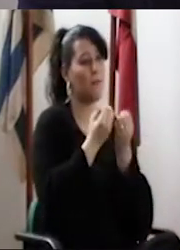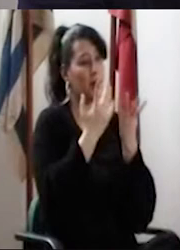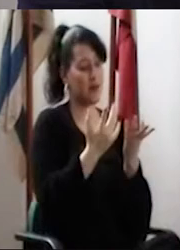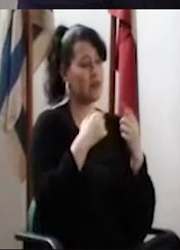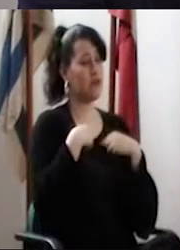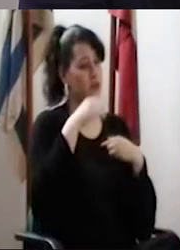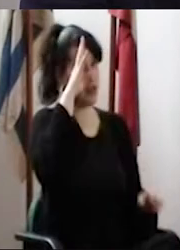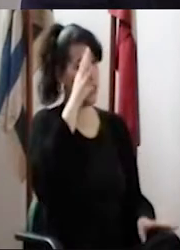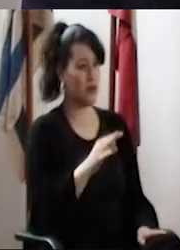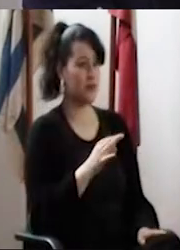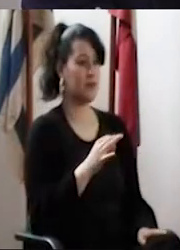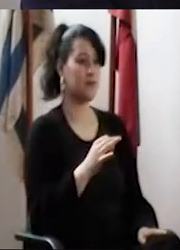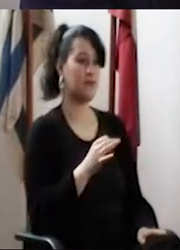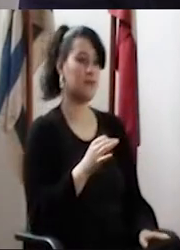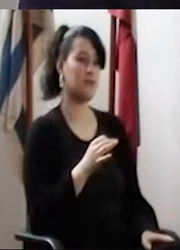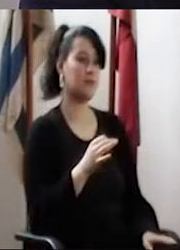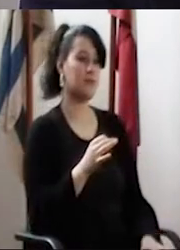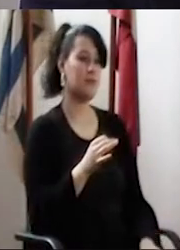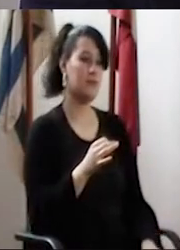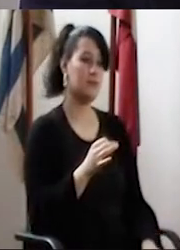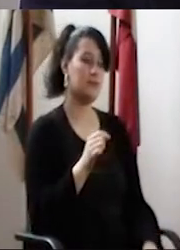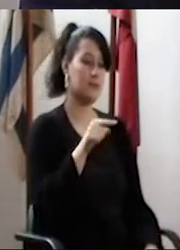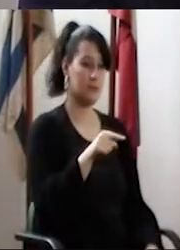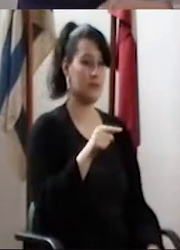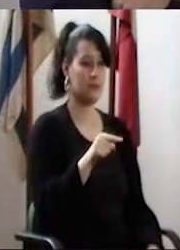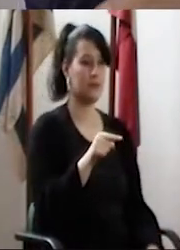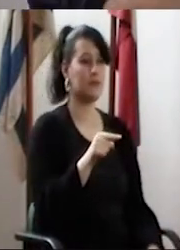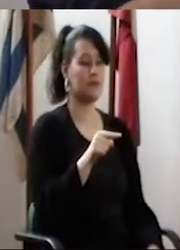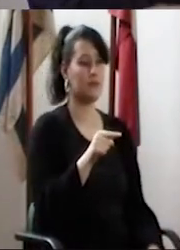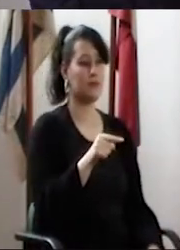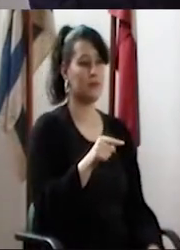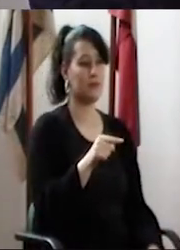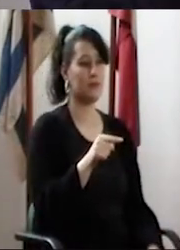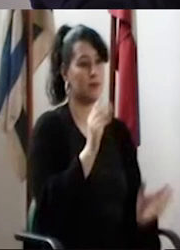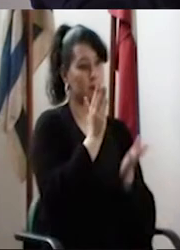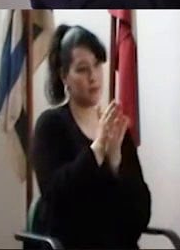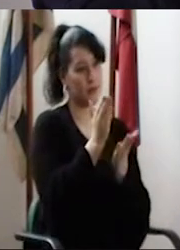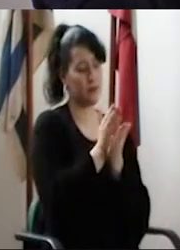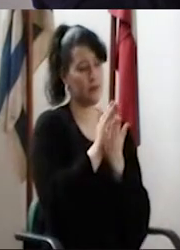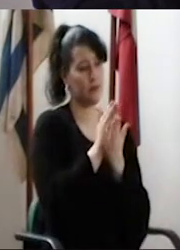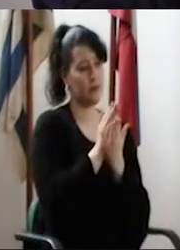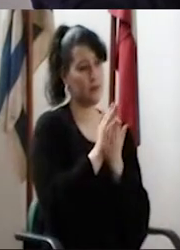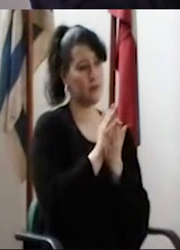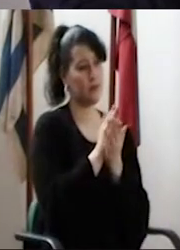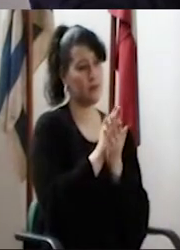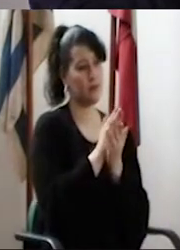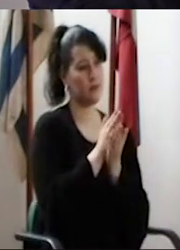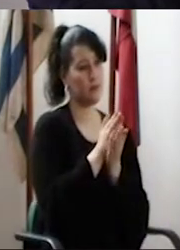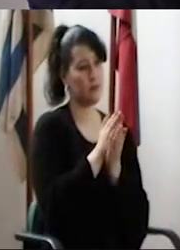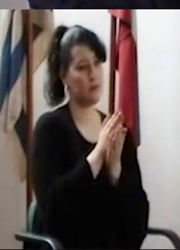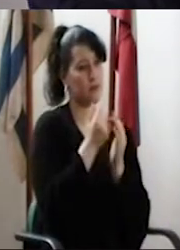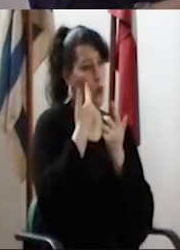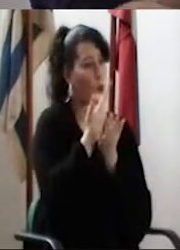derechos porque me parece que marca bien o